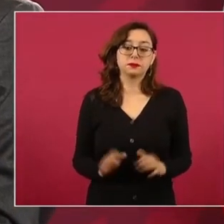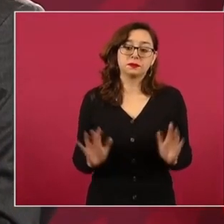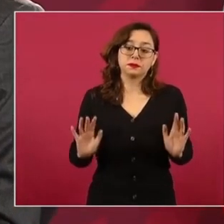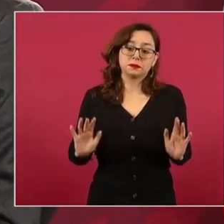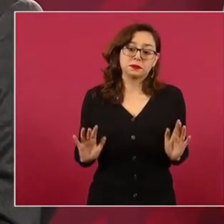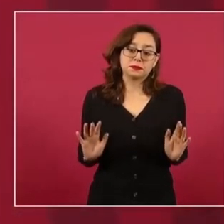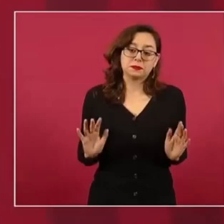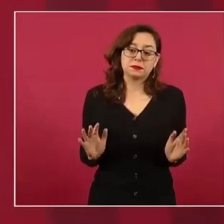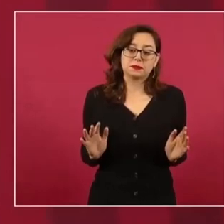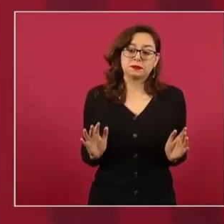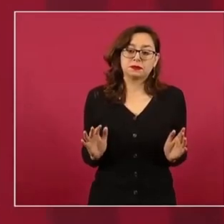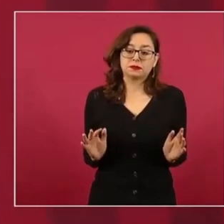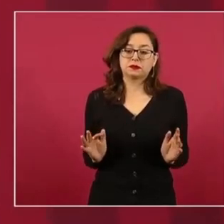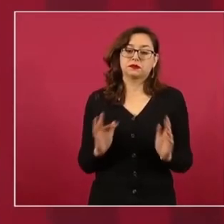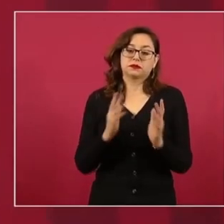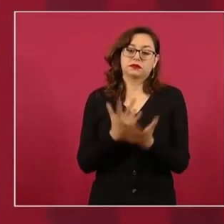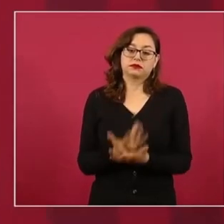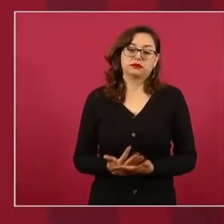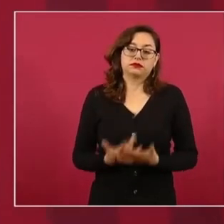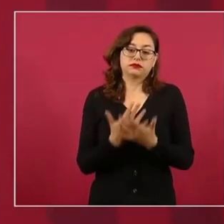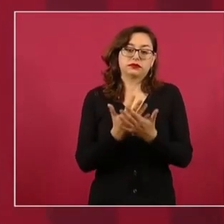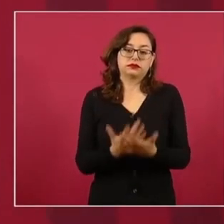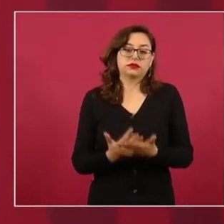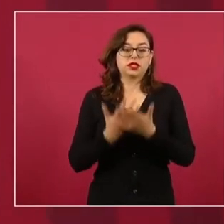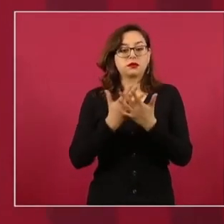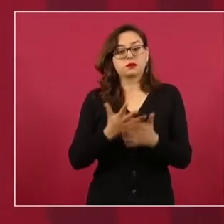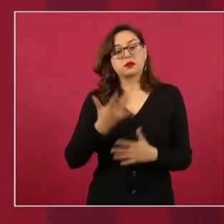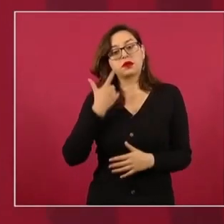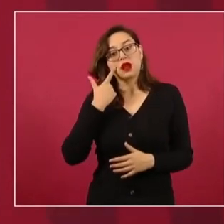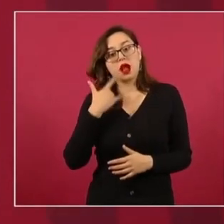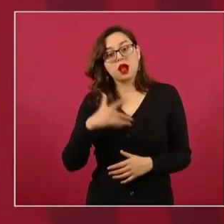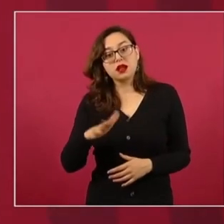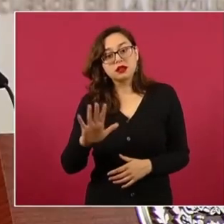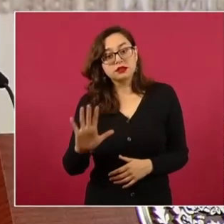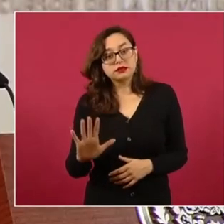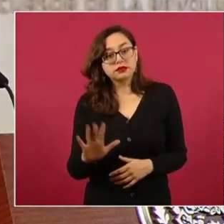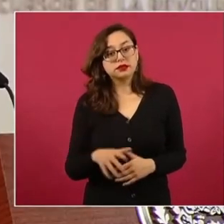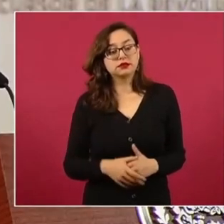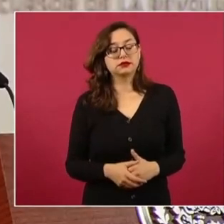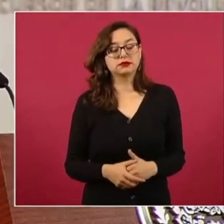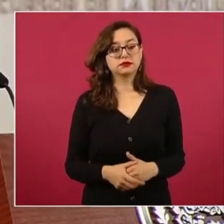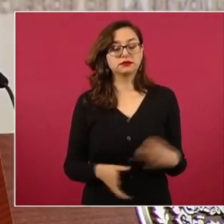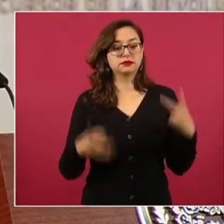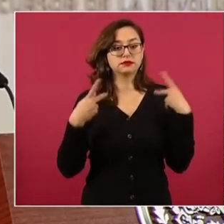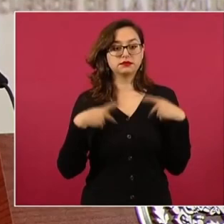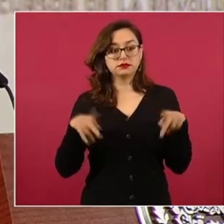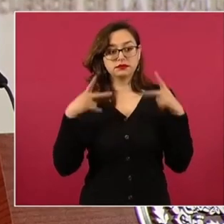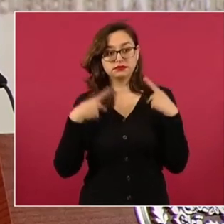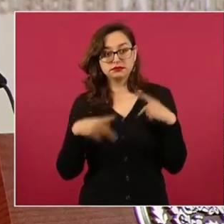a que la gente